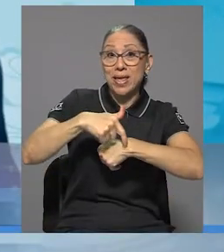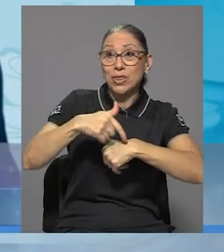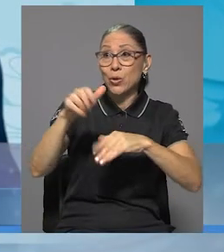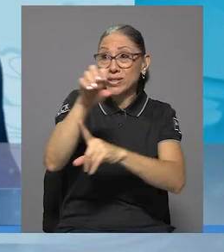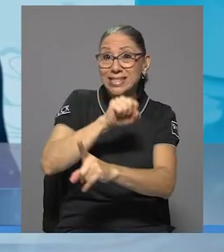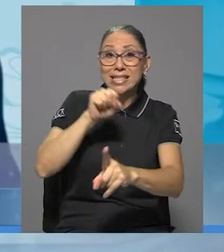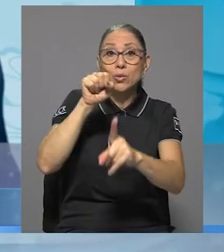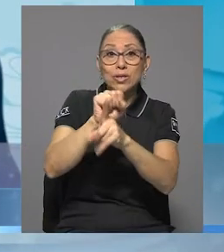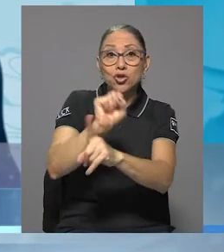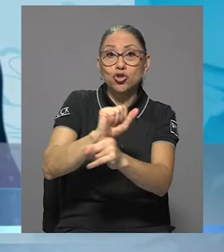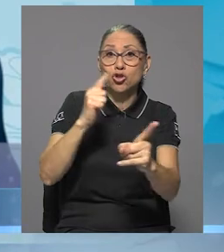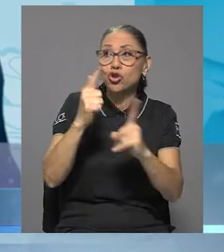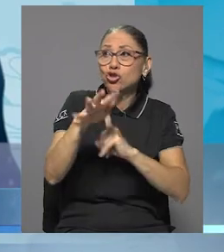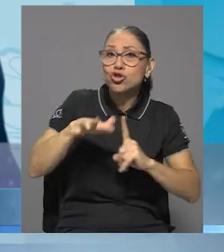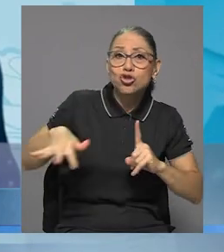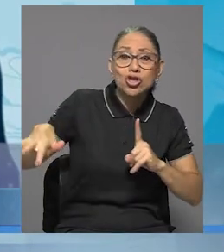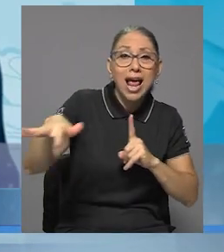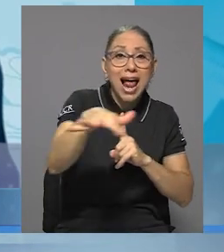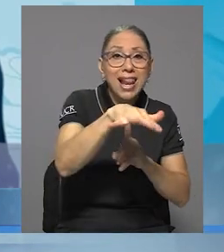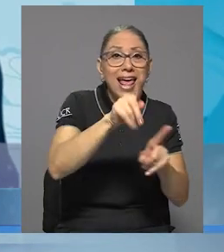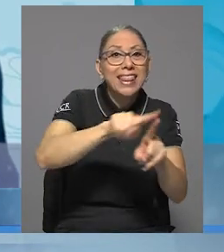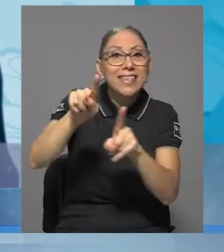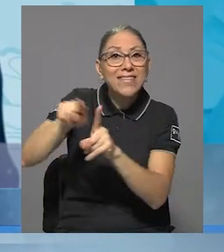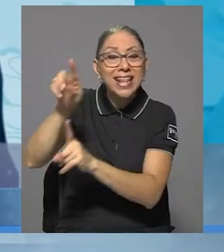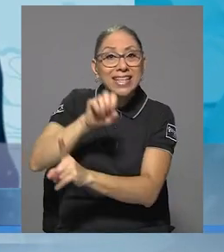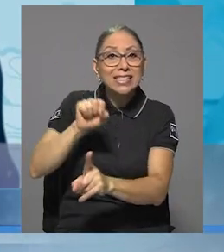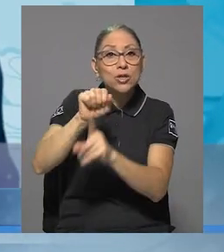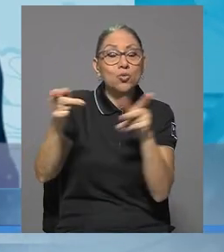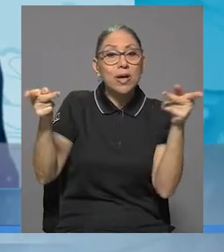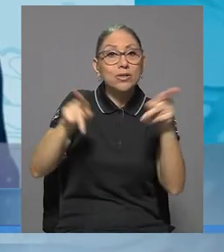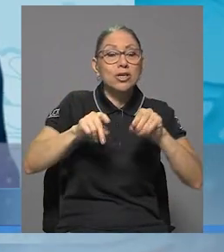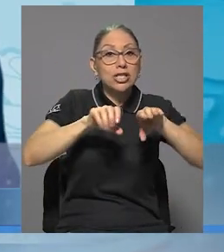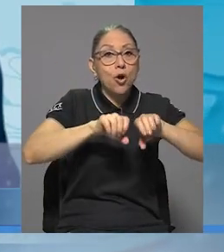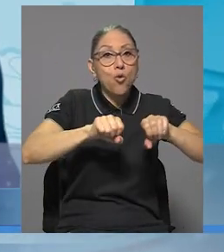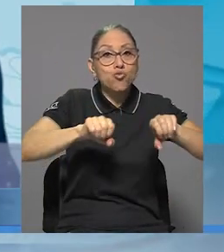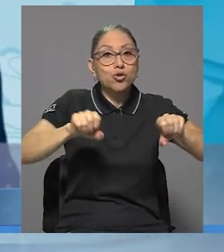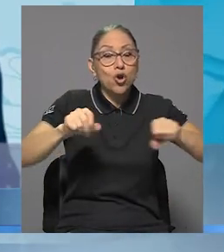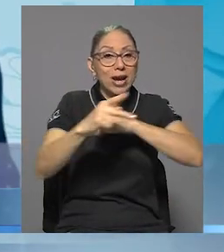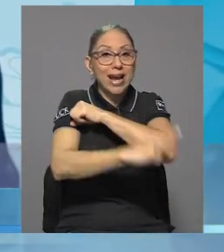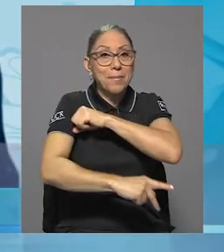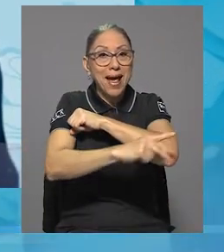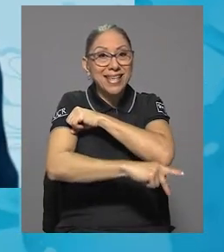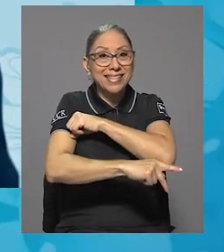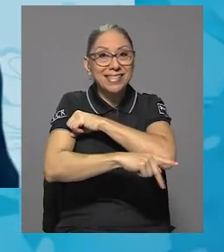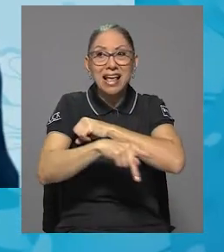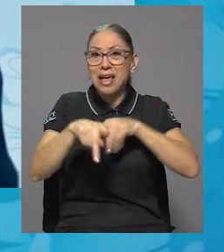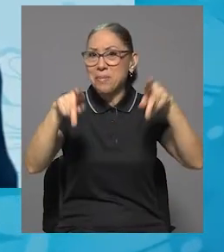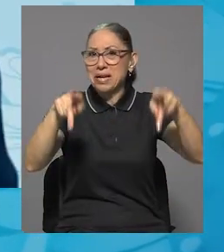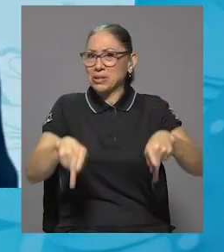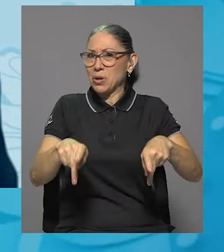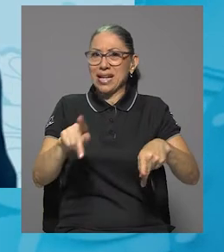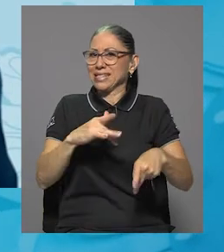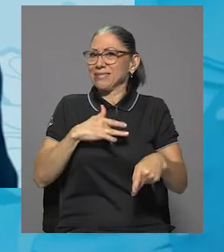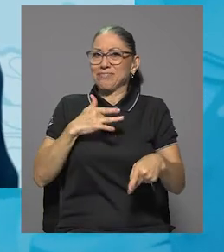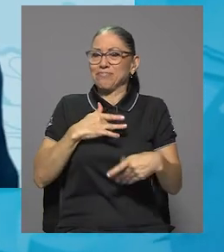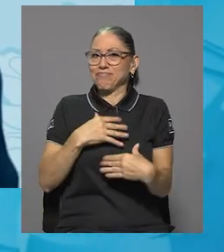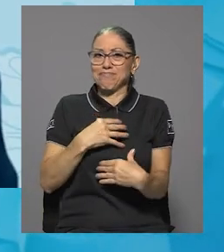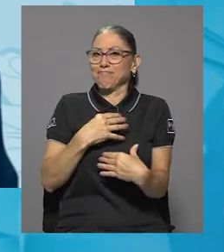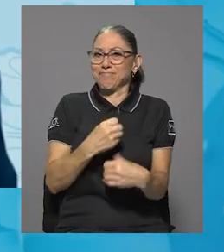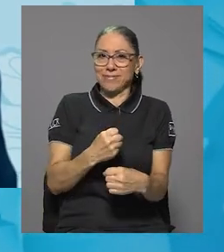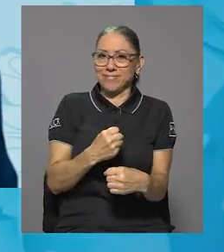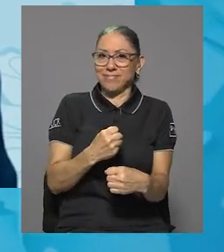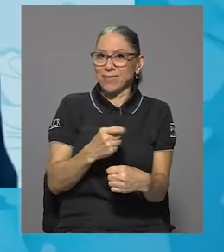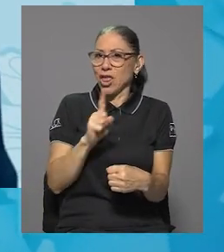social que se está respirando por los casos de corrupción en el país hace que la confianza no aumente como era de